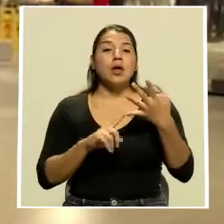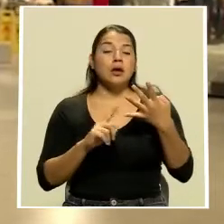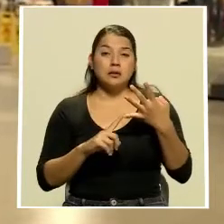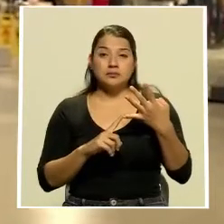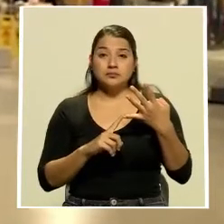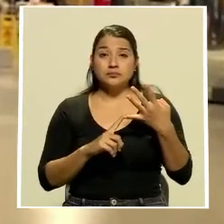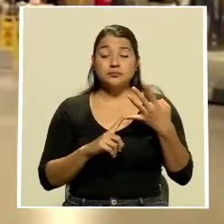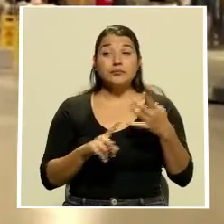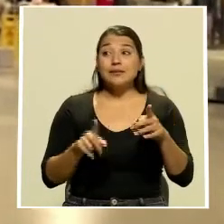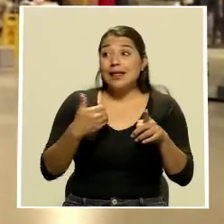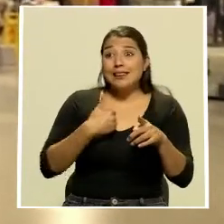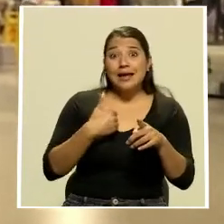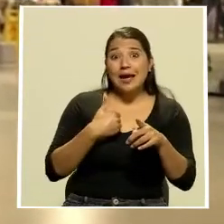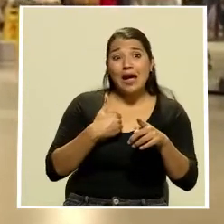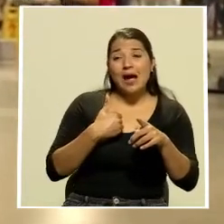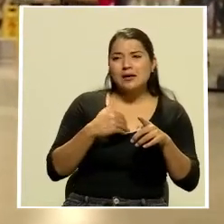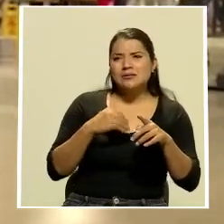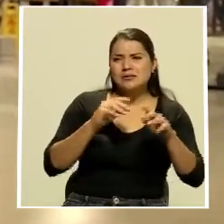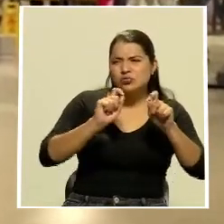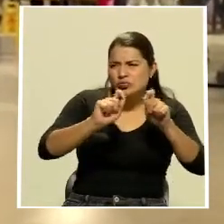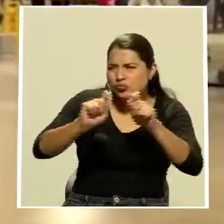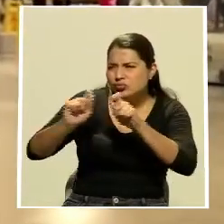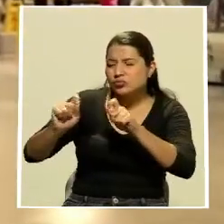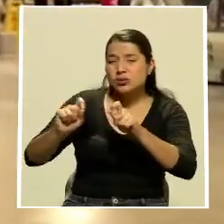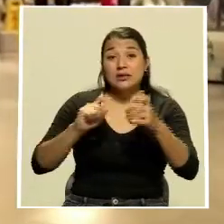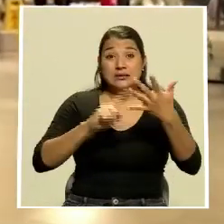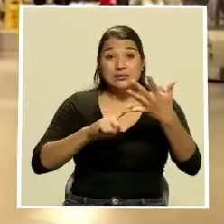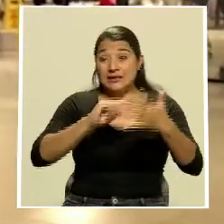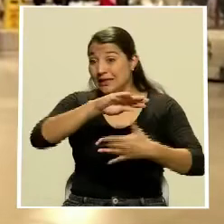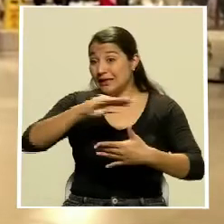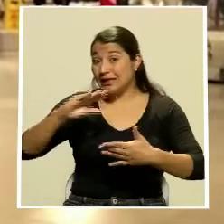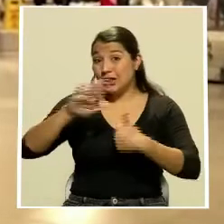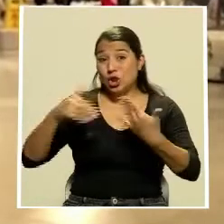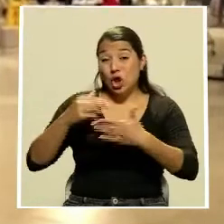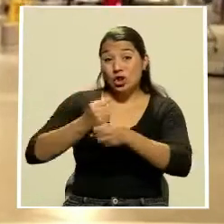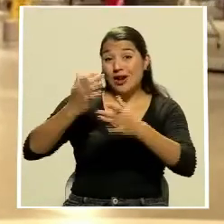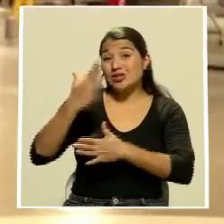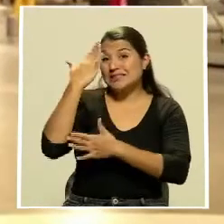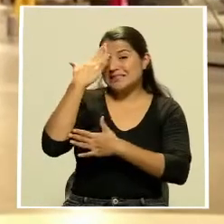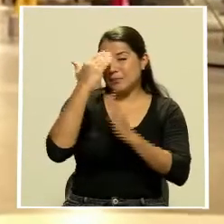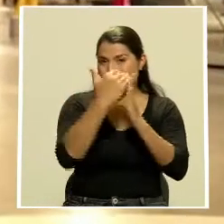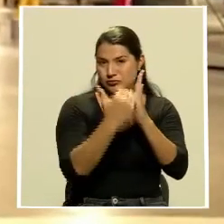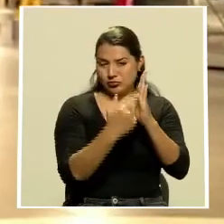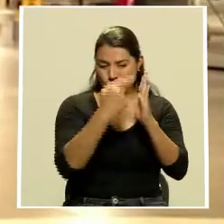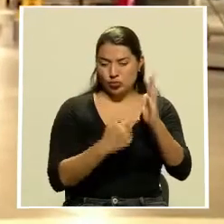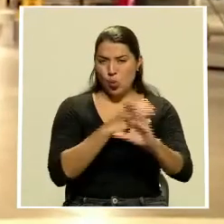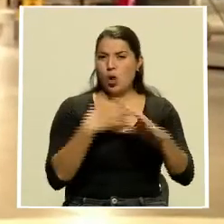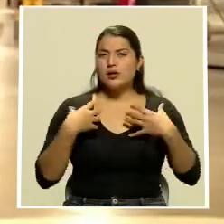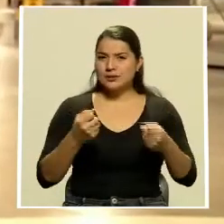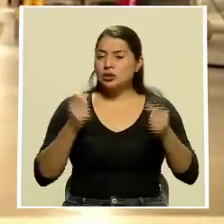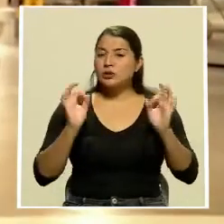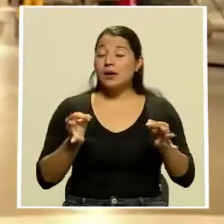de que haya una educación y que haya conocimiento del protocolo de parte de todos los trabajadores en el local y que